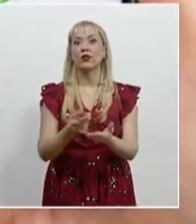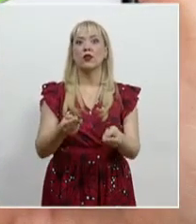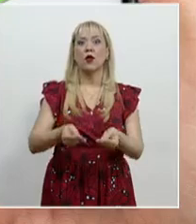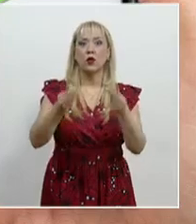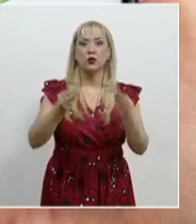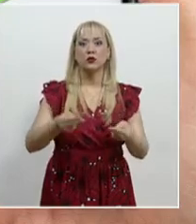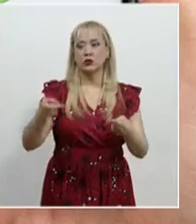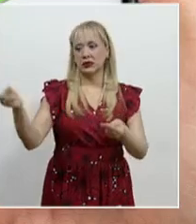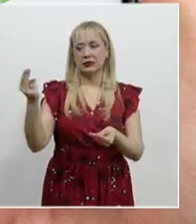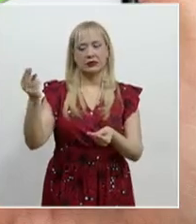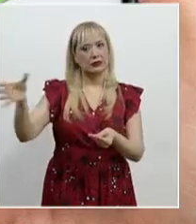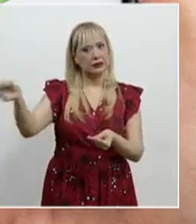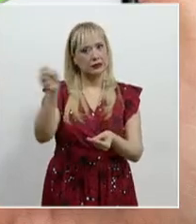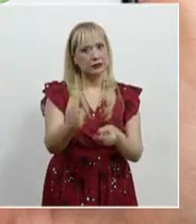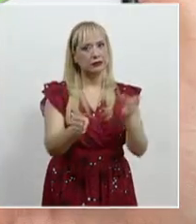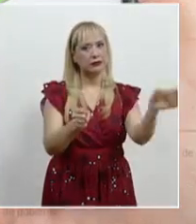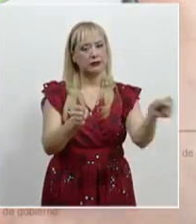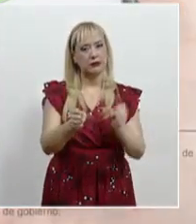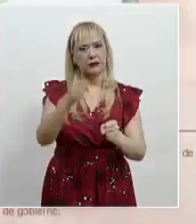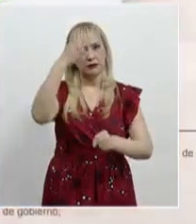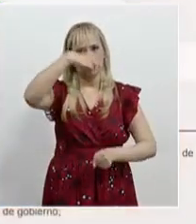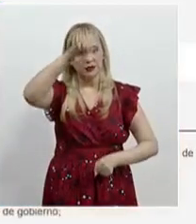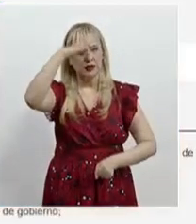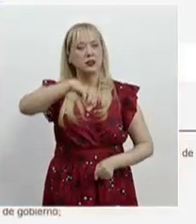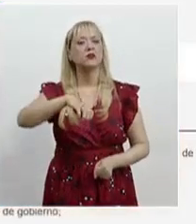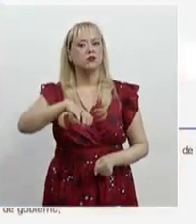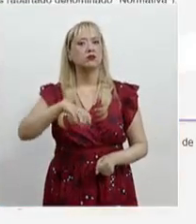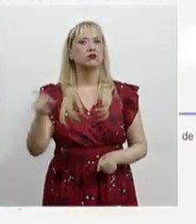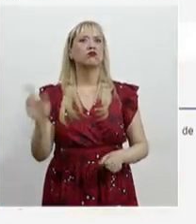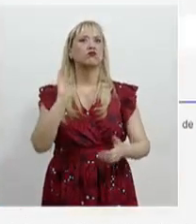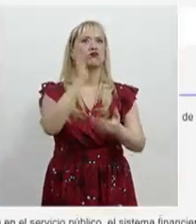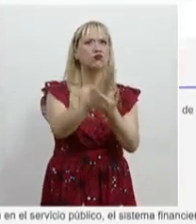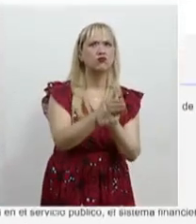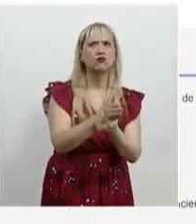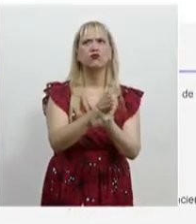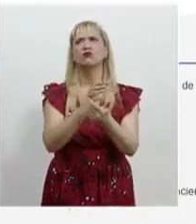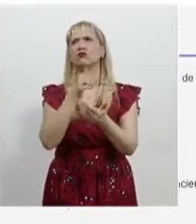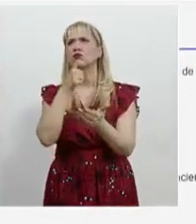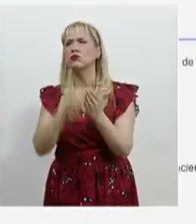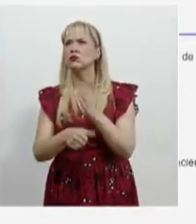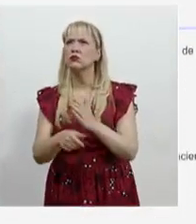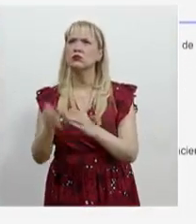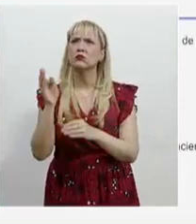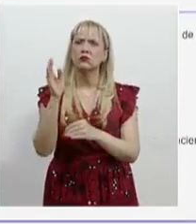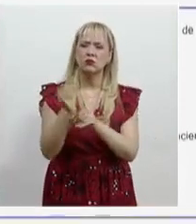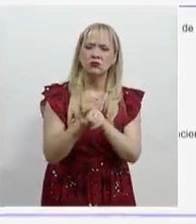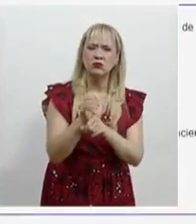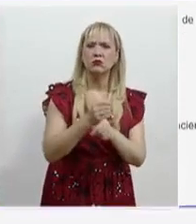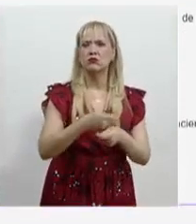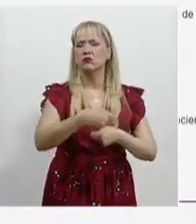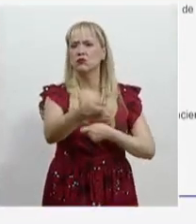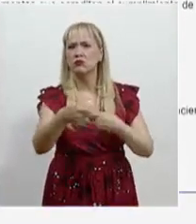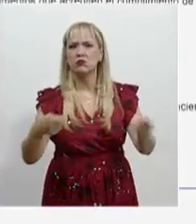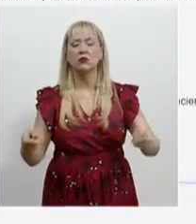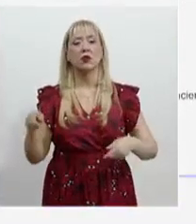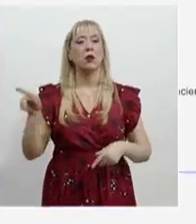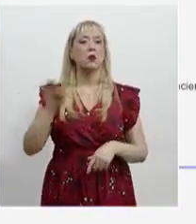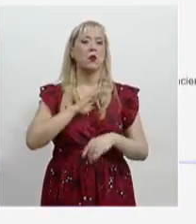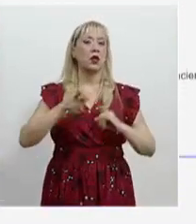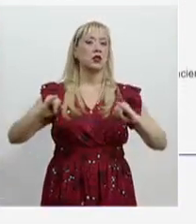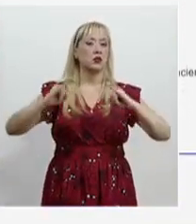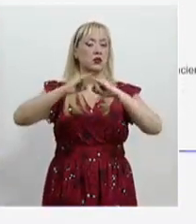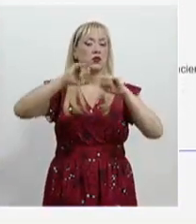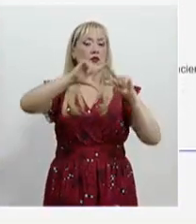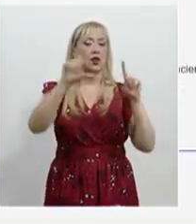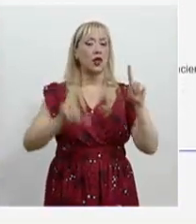listado acredita a visitadores, conciliadores y síndicos en la materia y puede ser consultado en el sitio del Instituto Federal